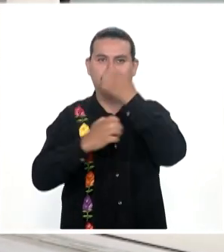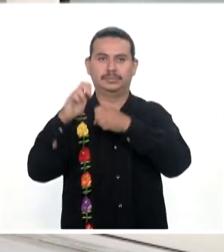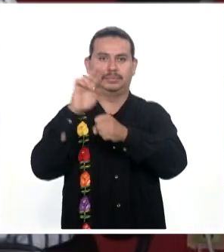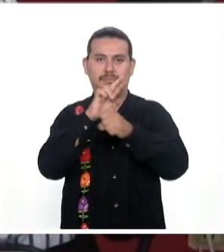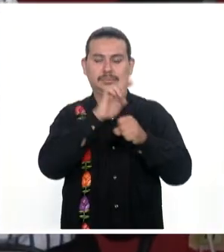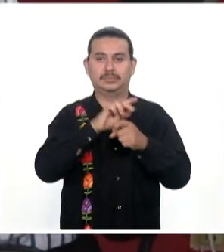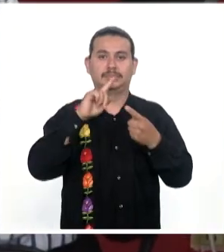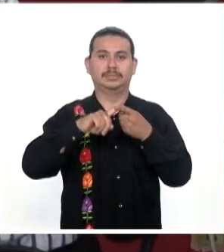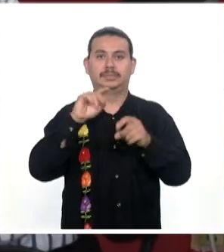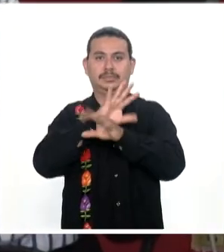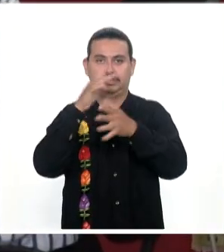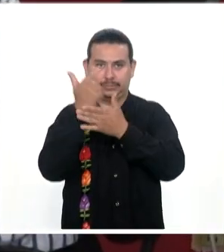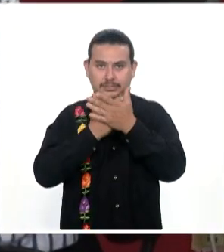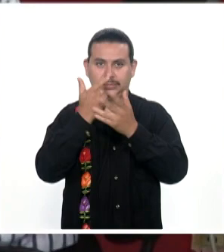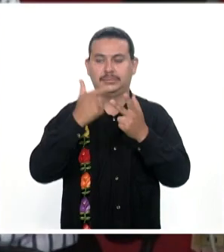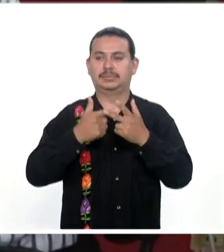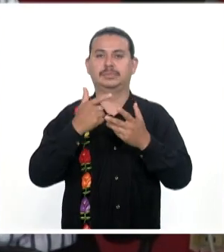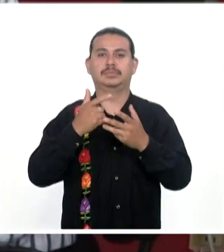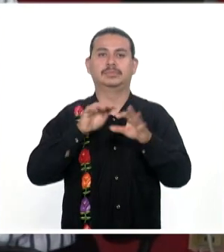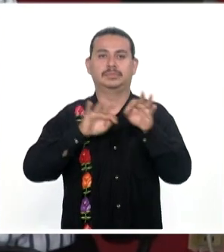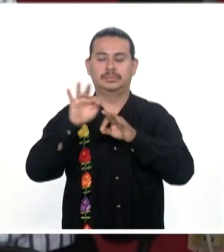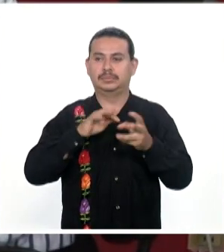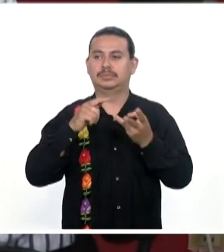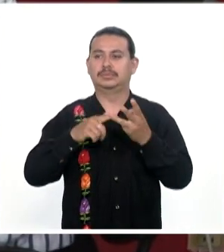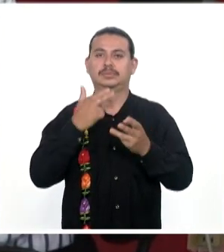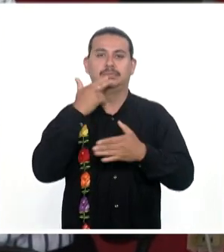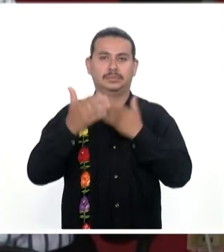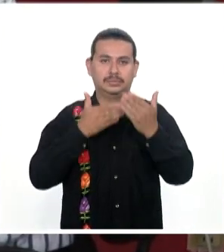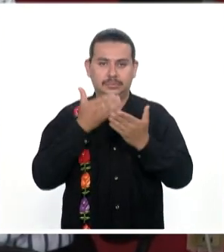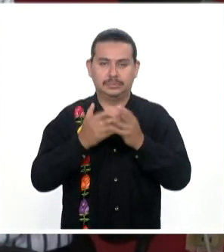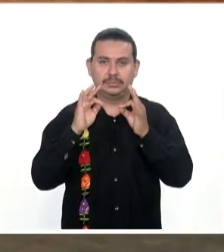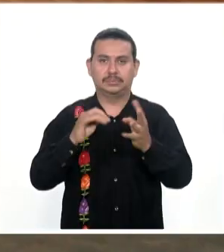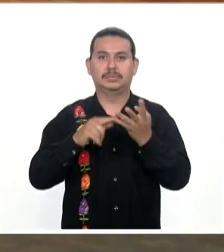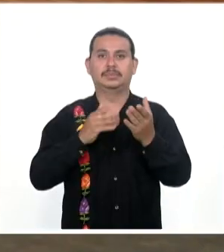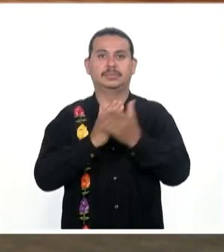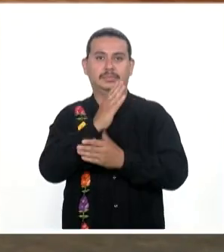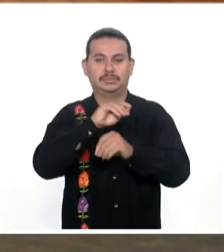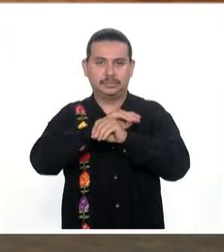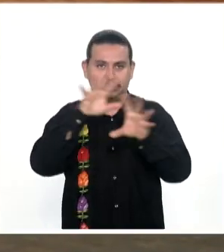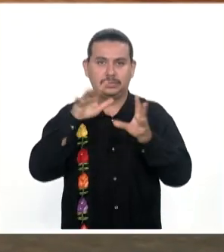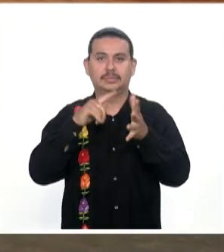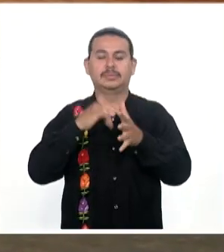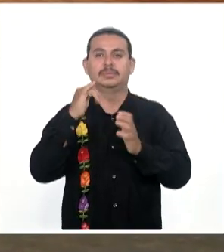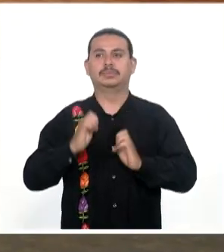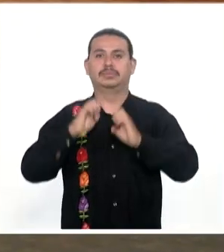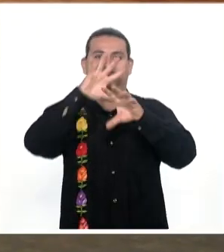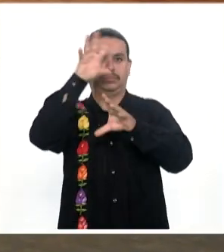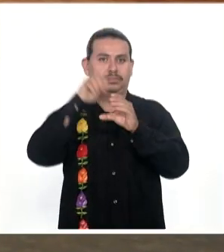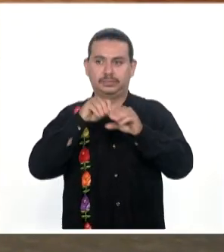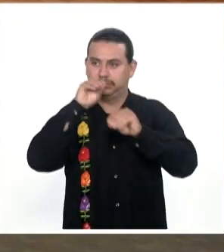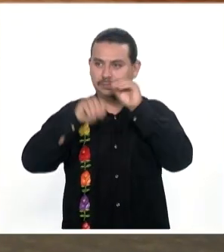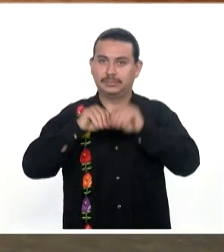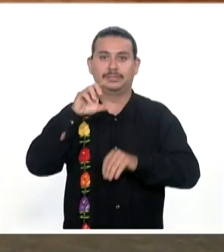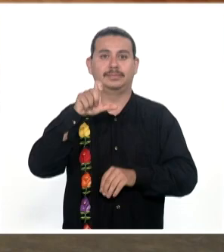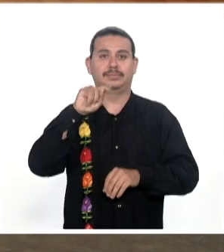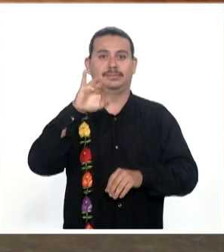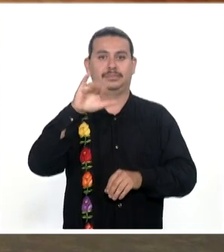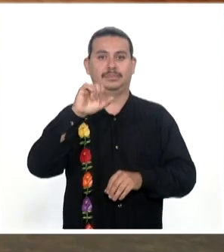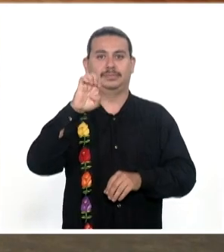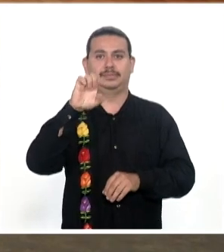evaluación Que son Transparencia Desempeño Servicio de calidad Accesibilidad E infraestructura